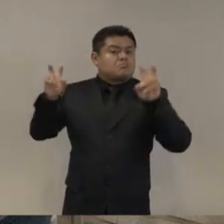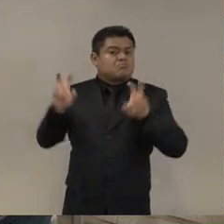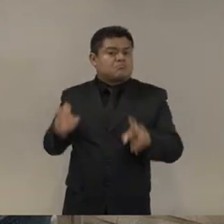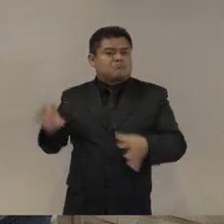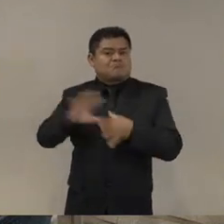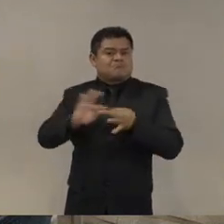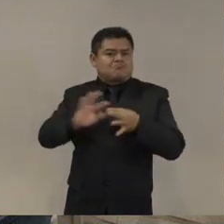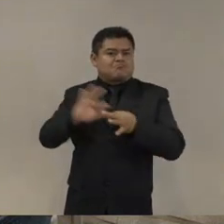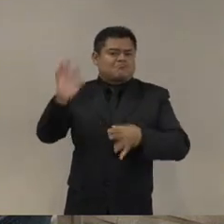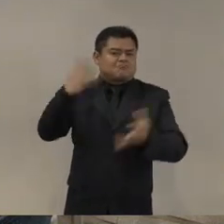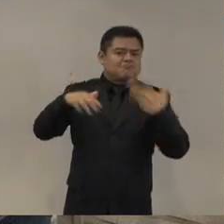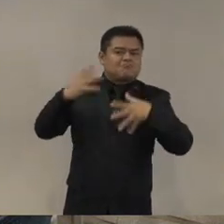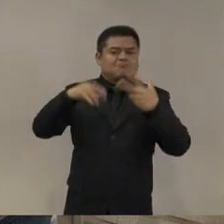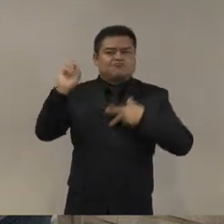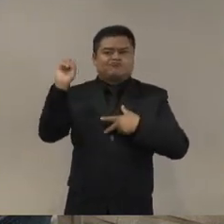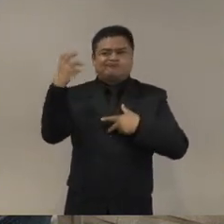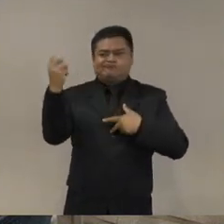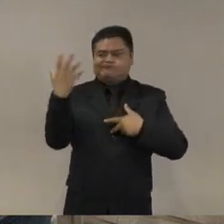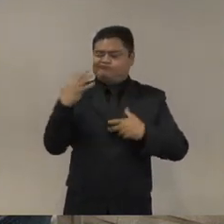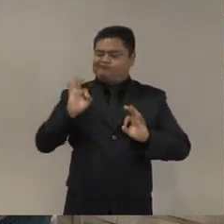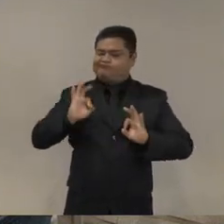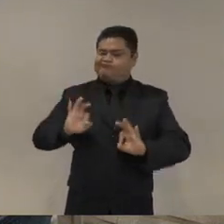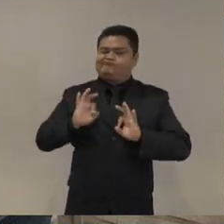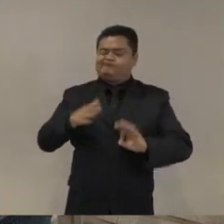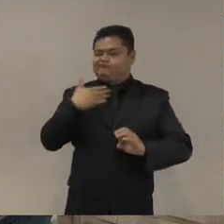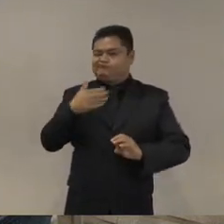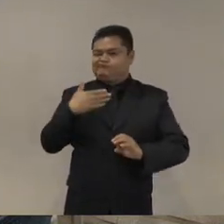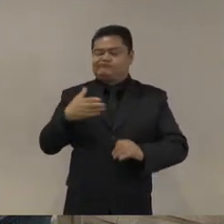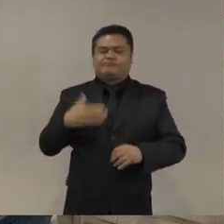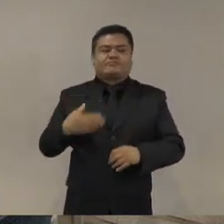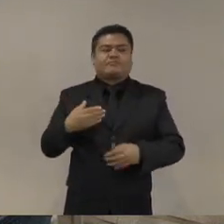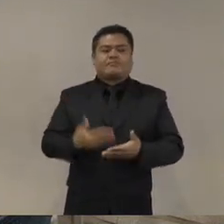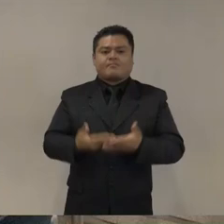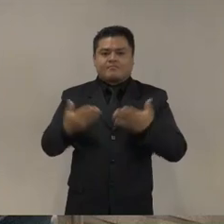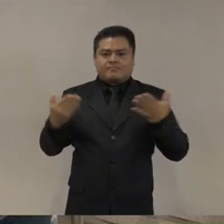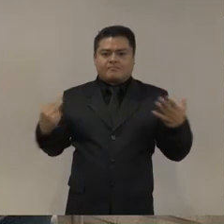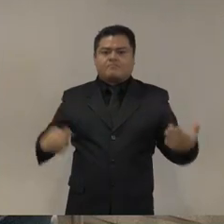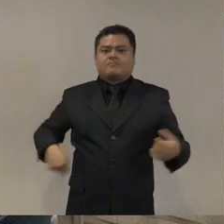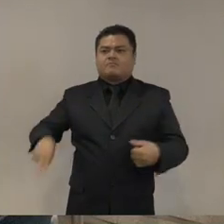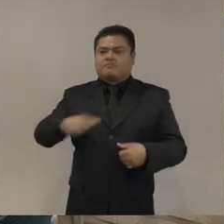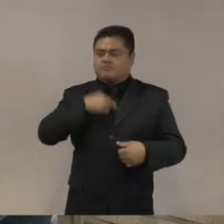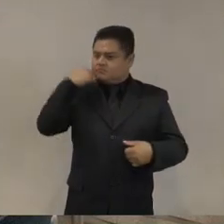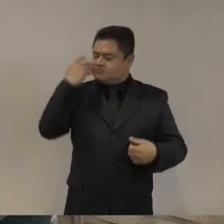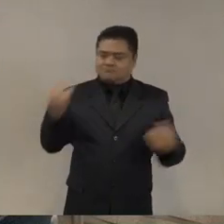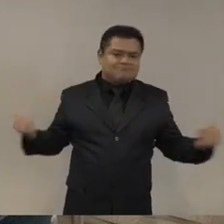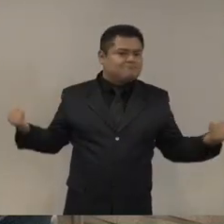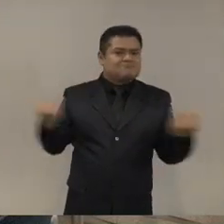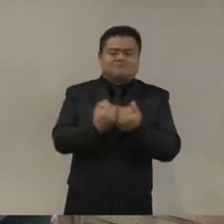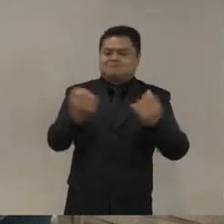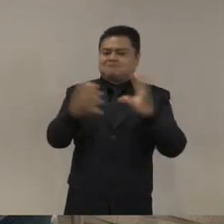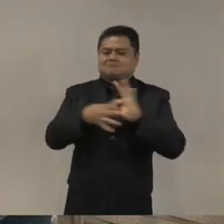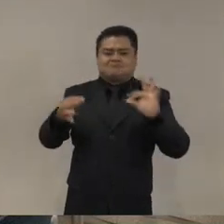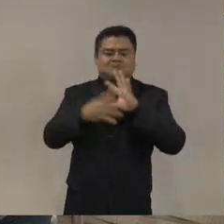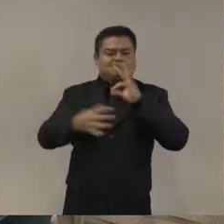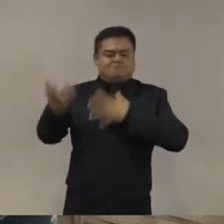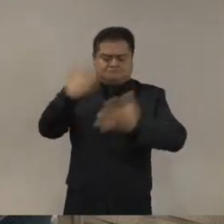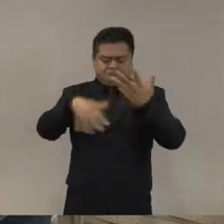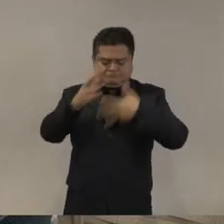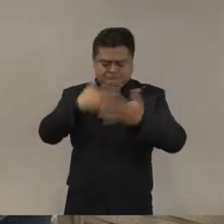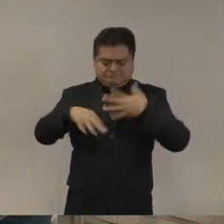el nivel muy alto. Eso fue lo que me dijo. Así que la dejaron la vara alta. Así que bueno, toca en este panel,